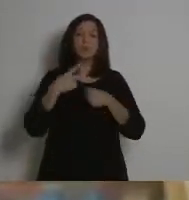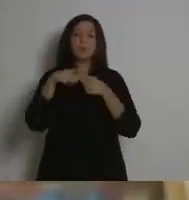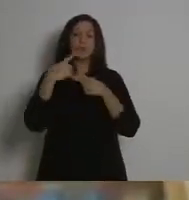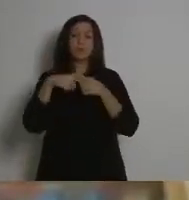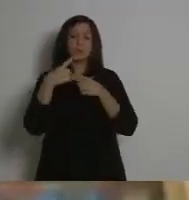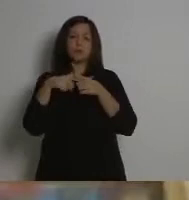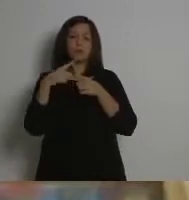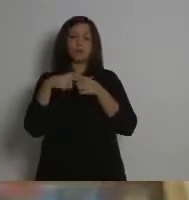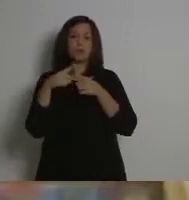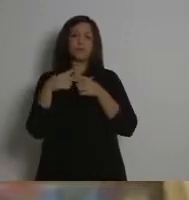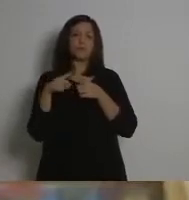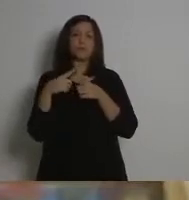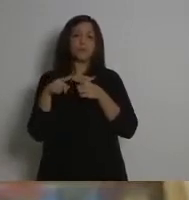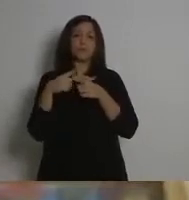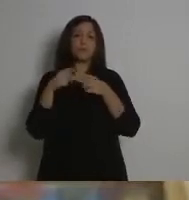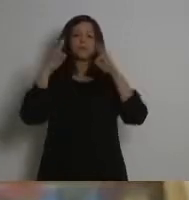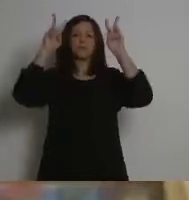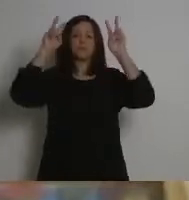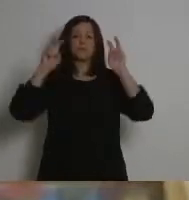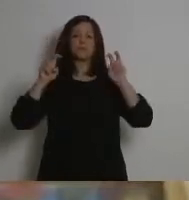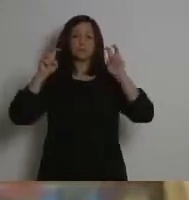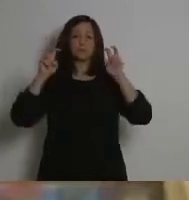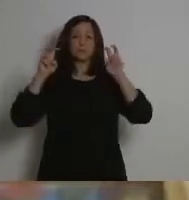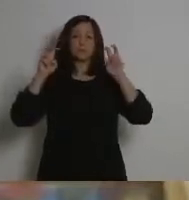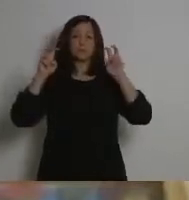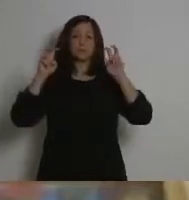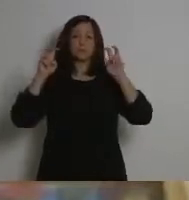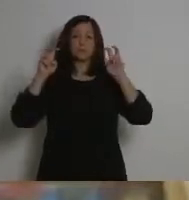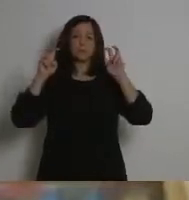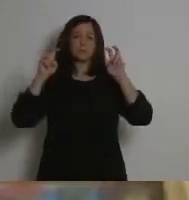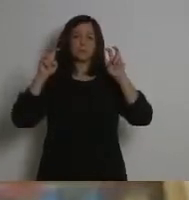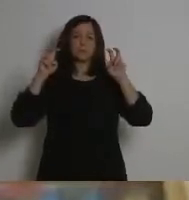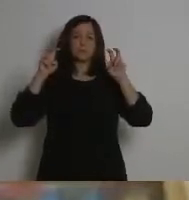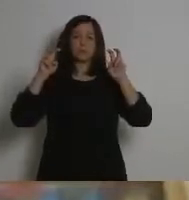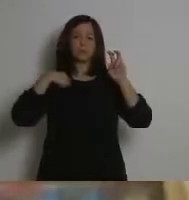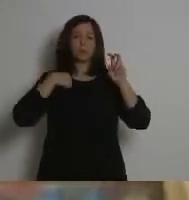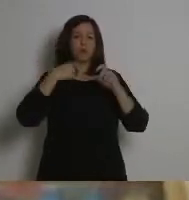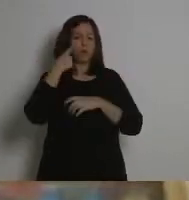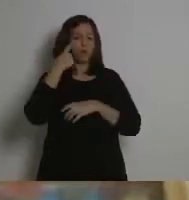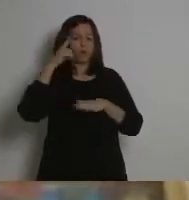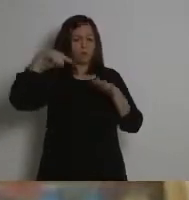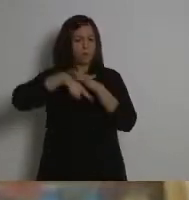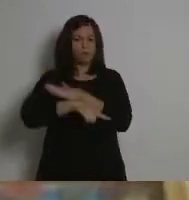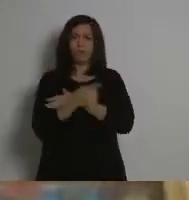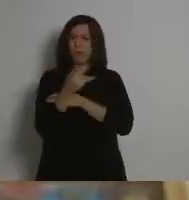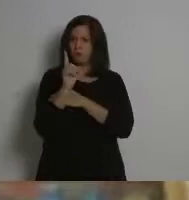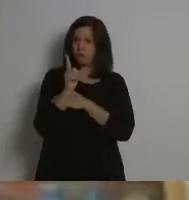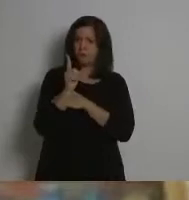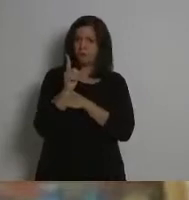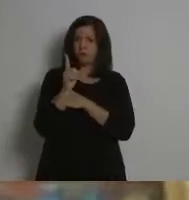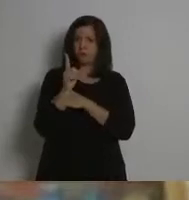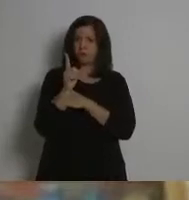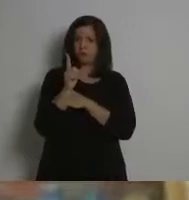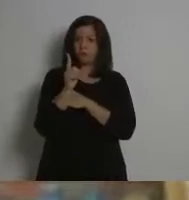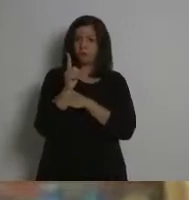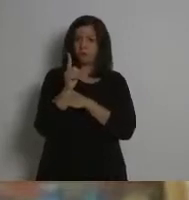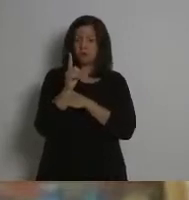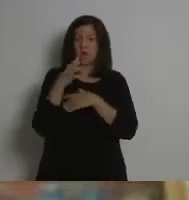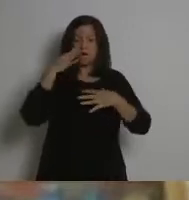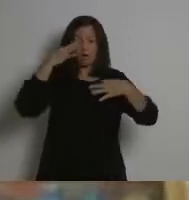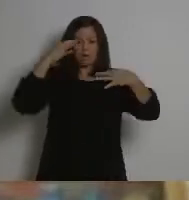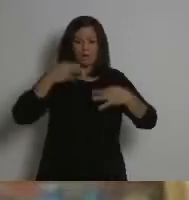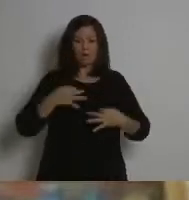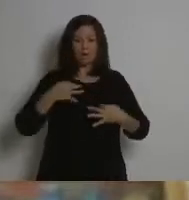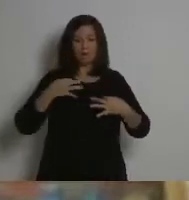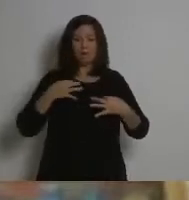bien es un tema que no conozco en profundidad, esta realidad de una nueva